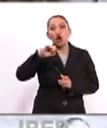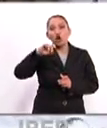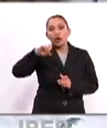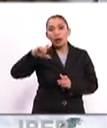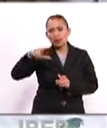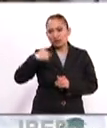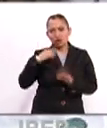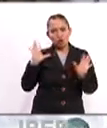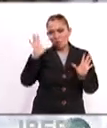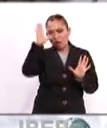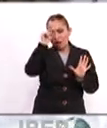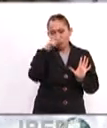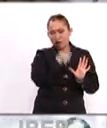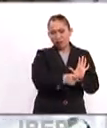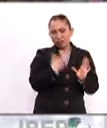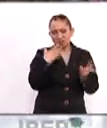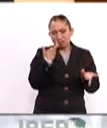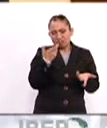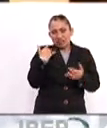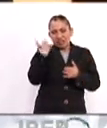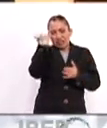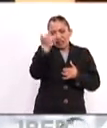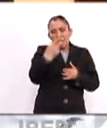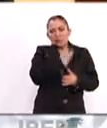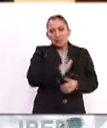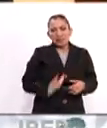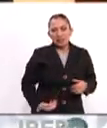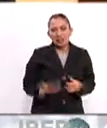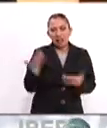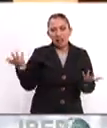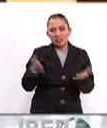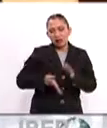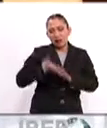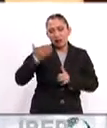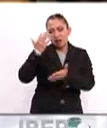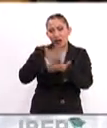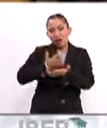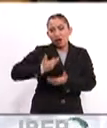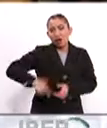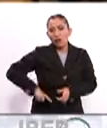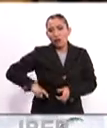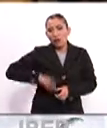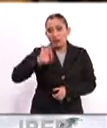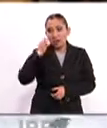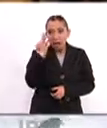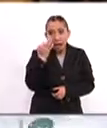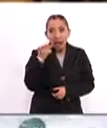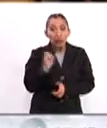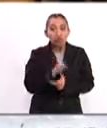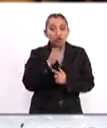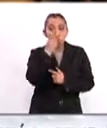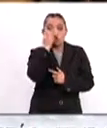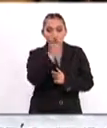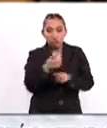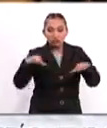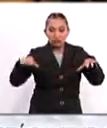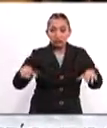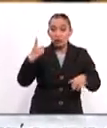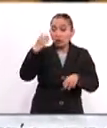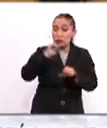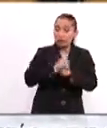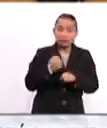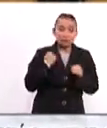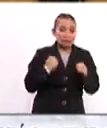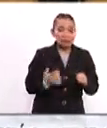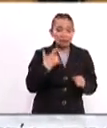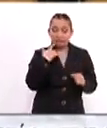él no estaba de acuerdo en la posición presidencial sobre el cierre del gobierno federal. De tal manera que serán dos semanas muy